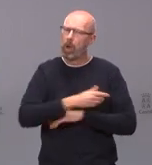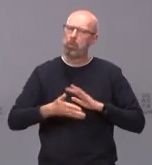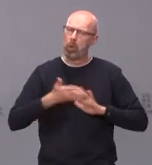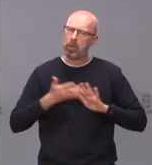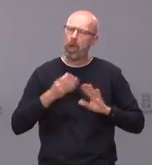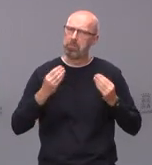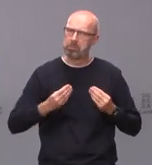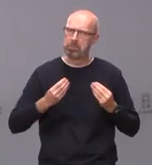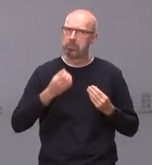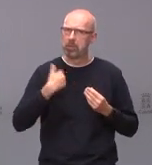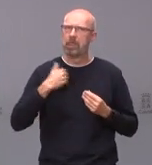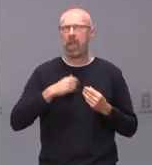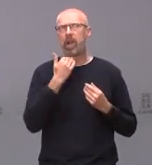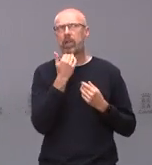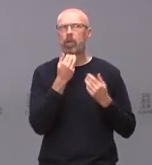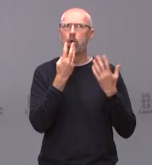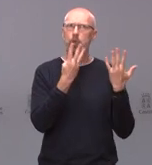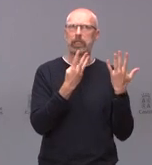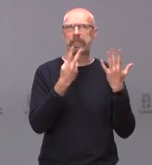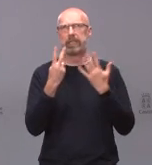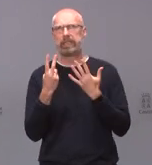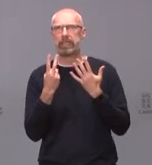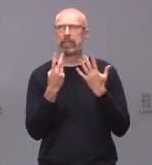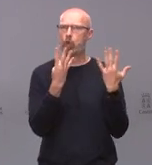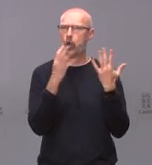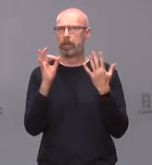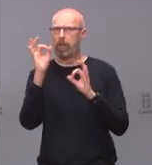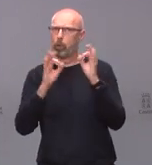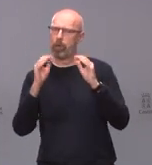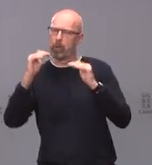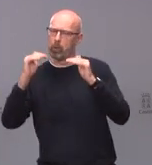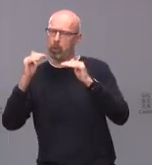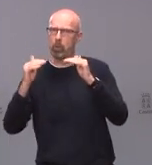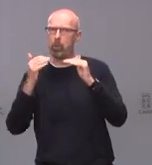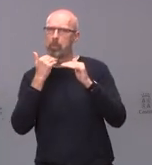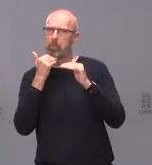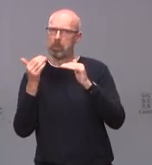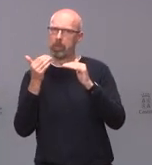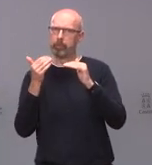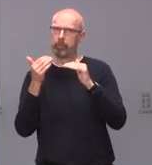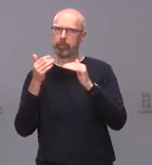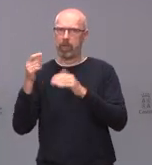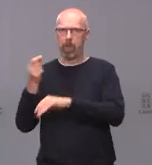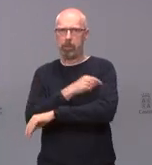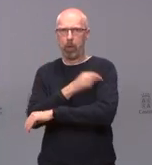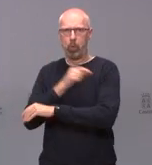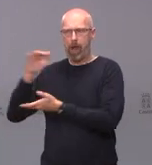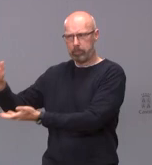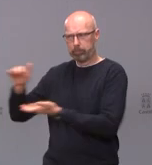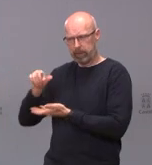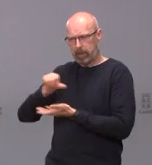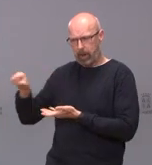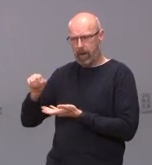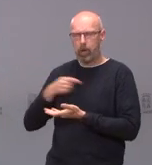vacunando por encima del 87 90 90 y tantos por ciento de las dosis administradas en la misma semana por tanto nosotros